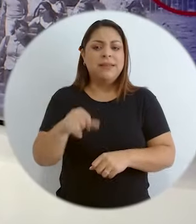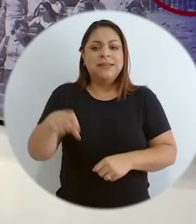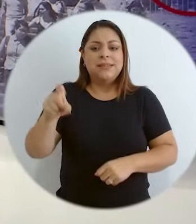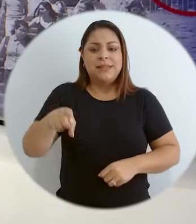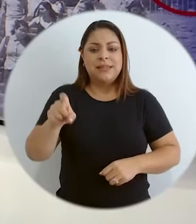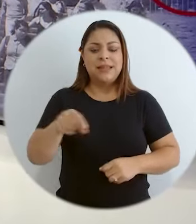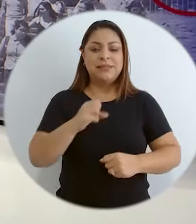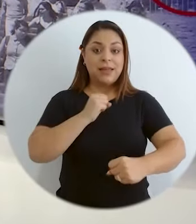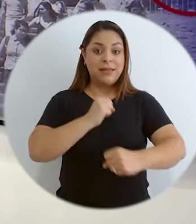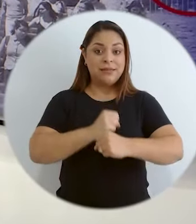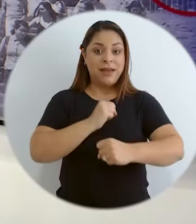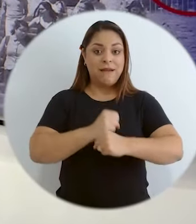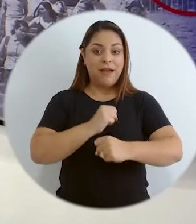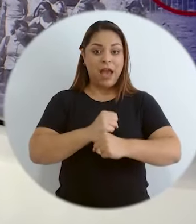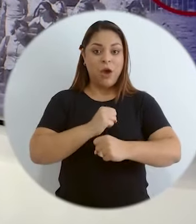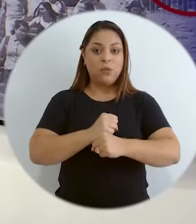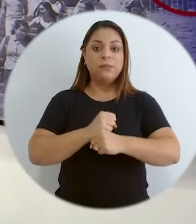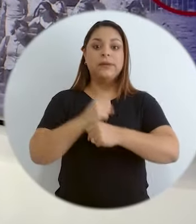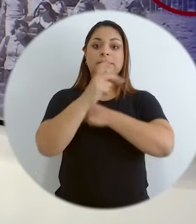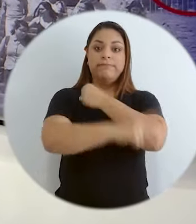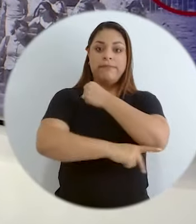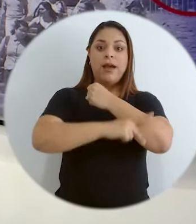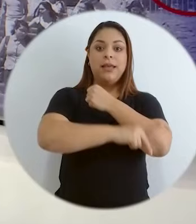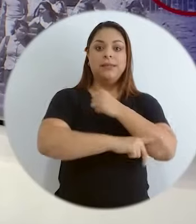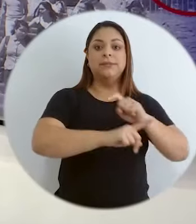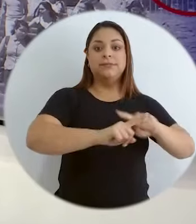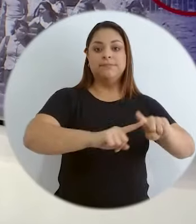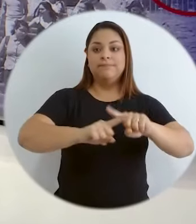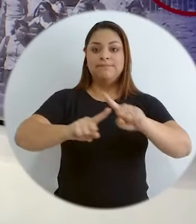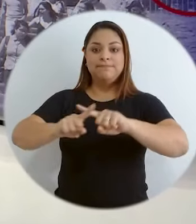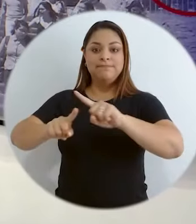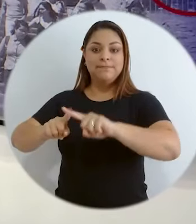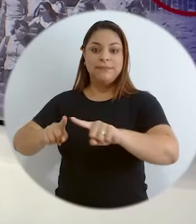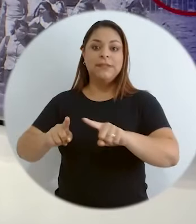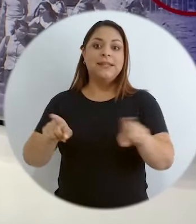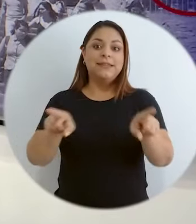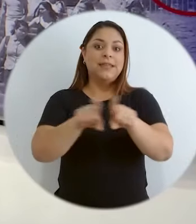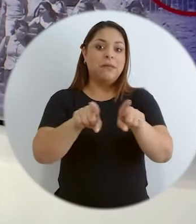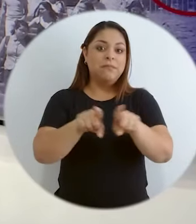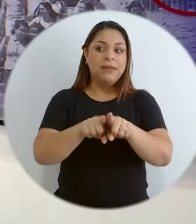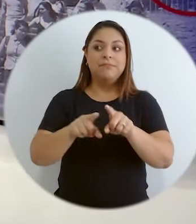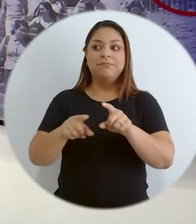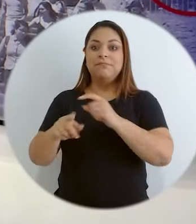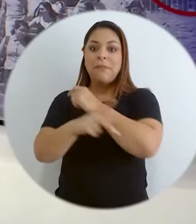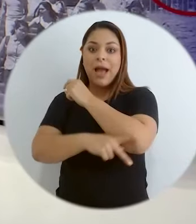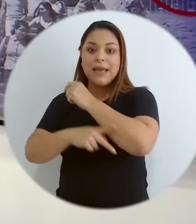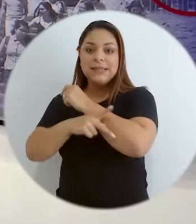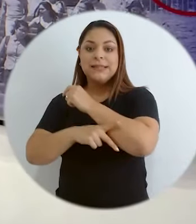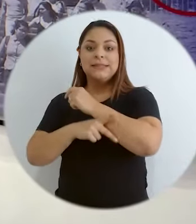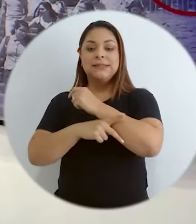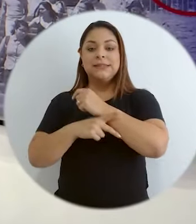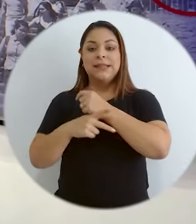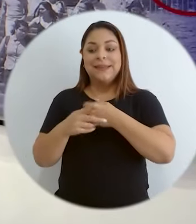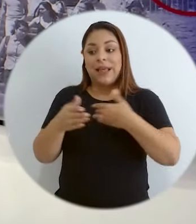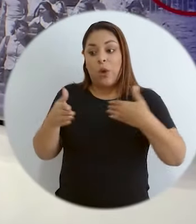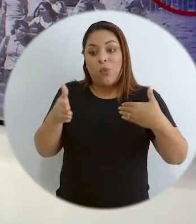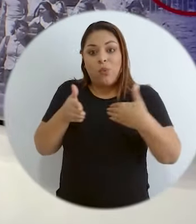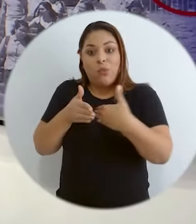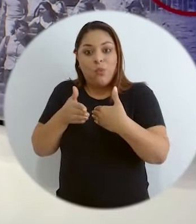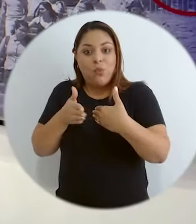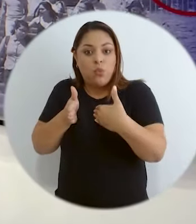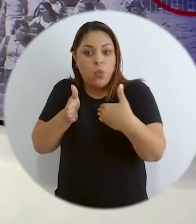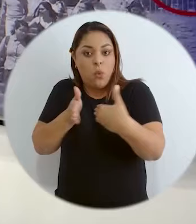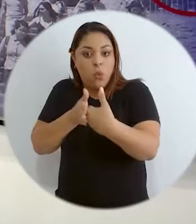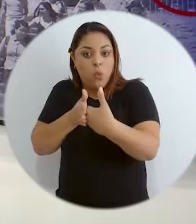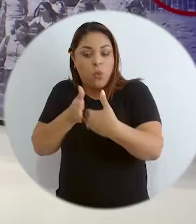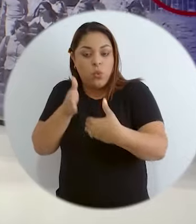también, como mencionaba el experto, todo un trabajo entre las naciones y sobre todo las que